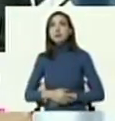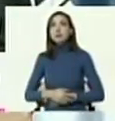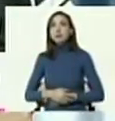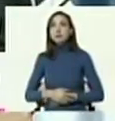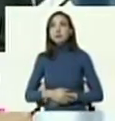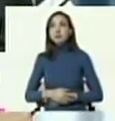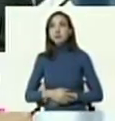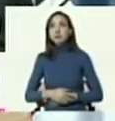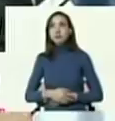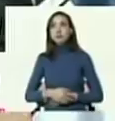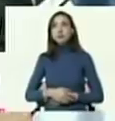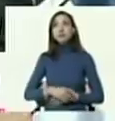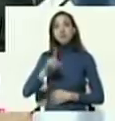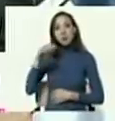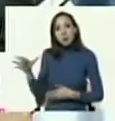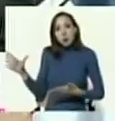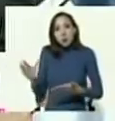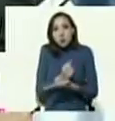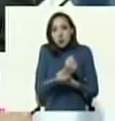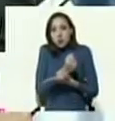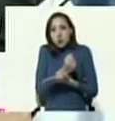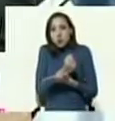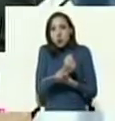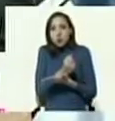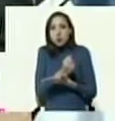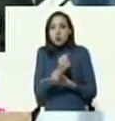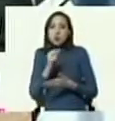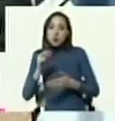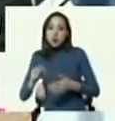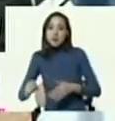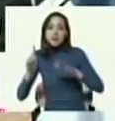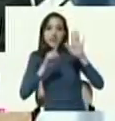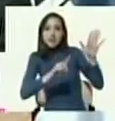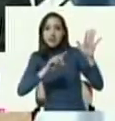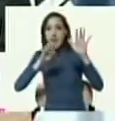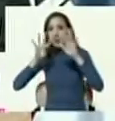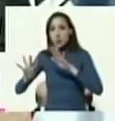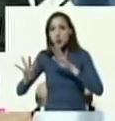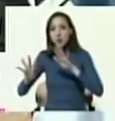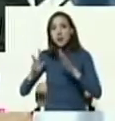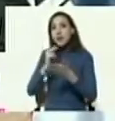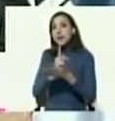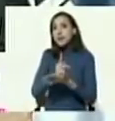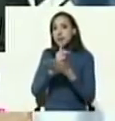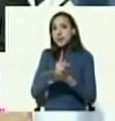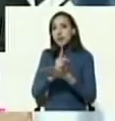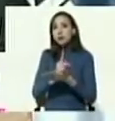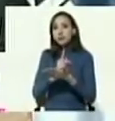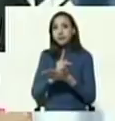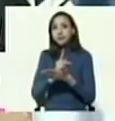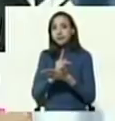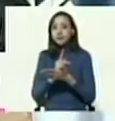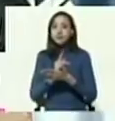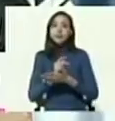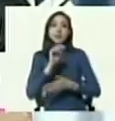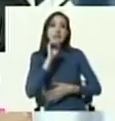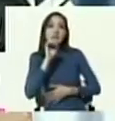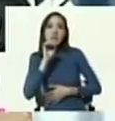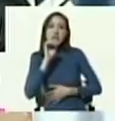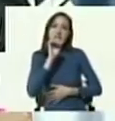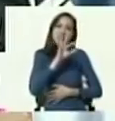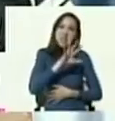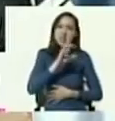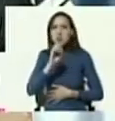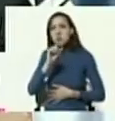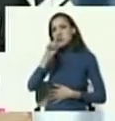se han incautado 69 kilos con 505 gramos,